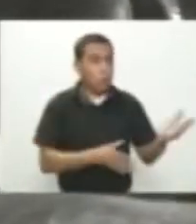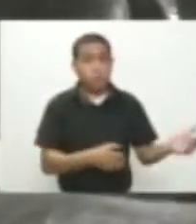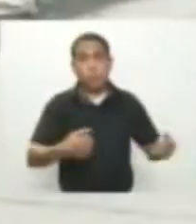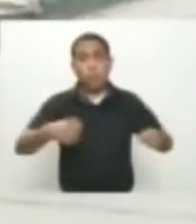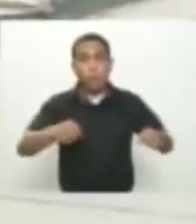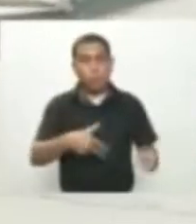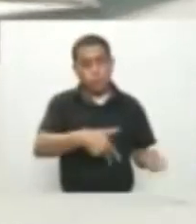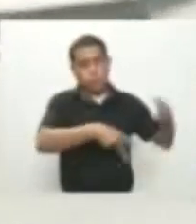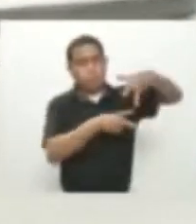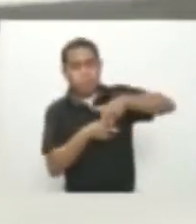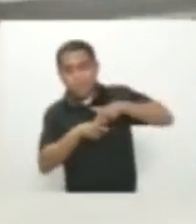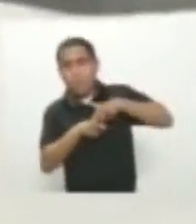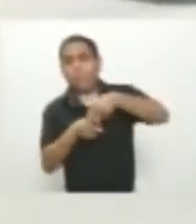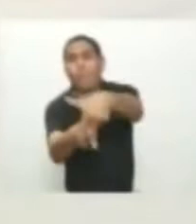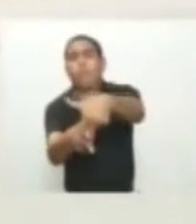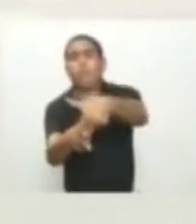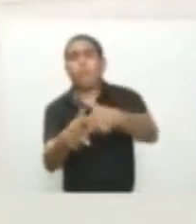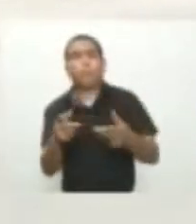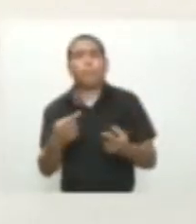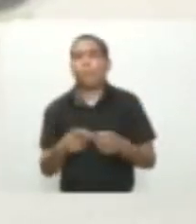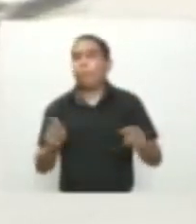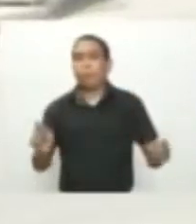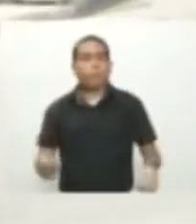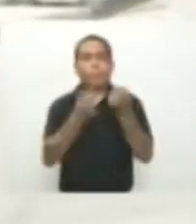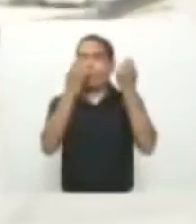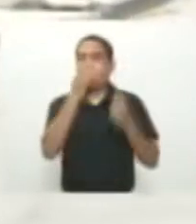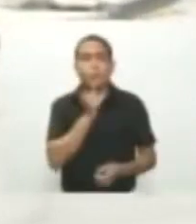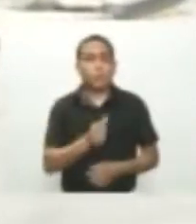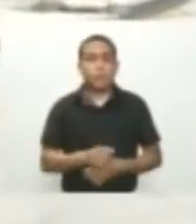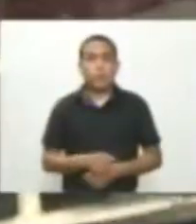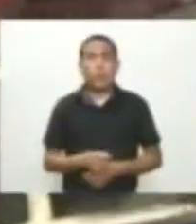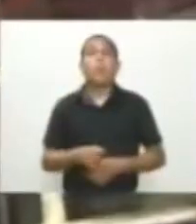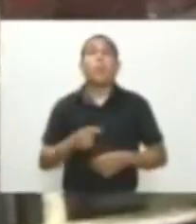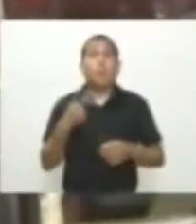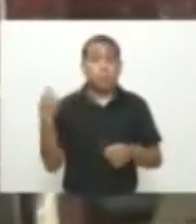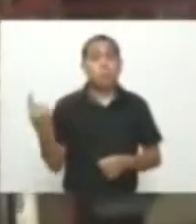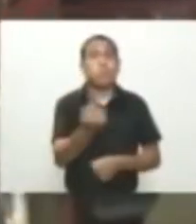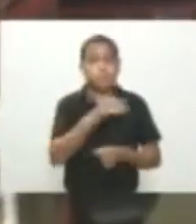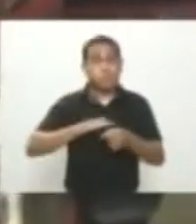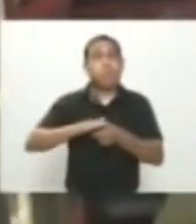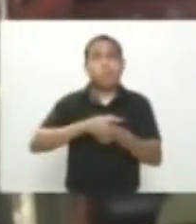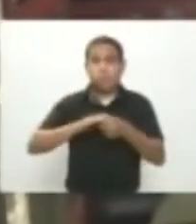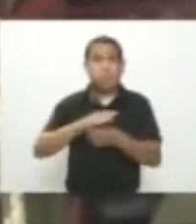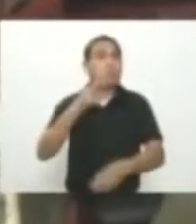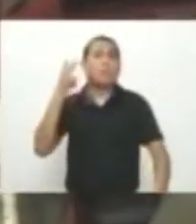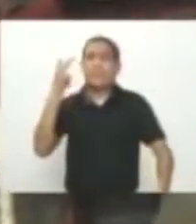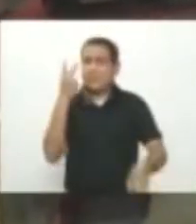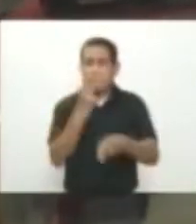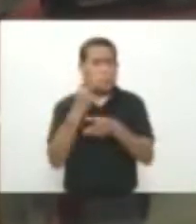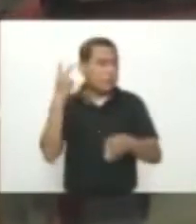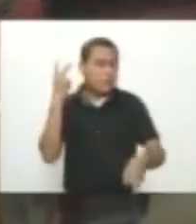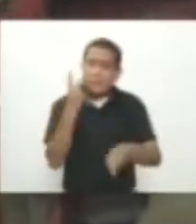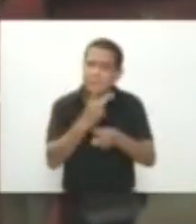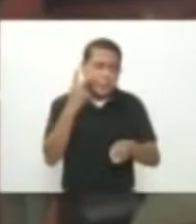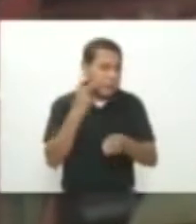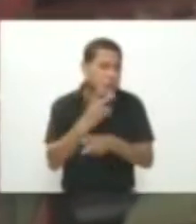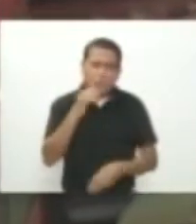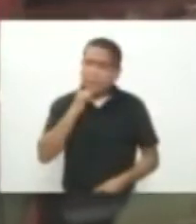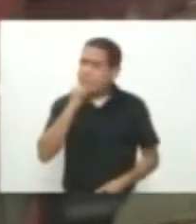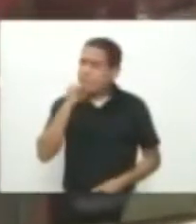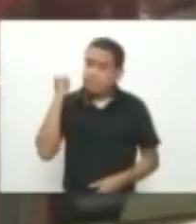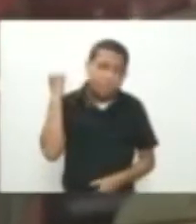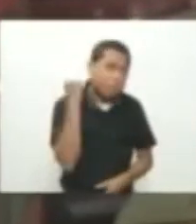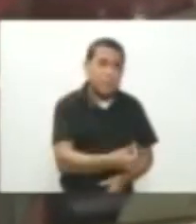llevaran para allá Al tiempo que están preocupados por la inseguridad del sector La seguridad está mala, malísima, malísima,